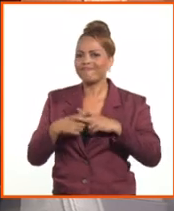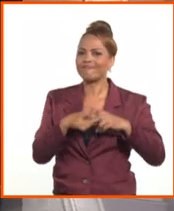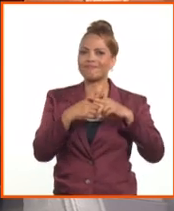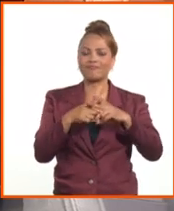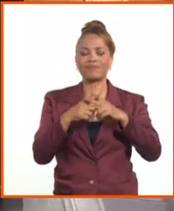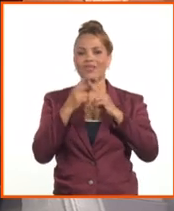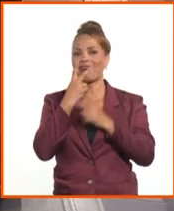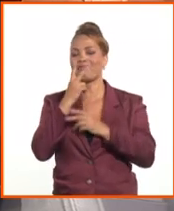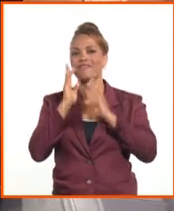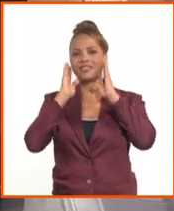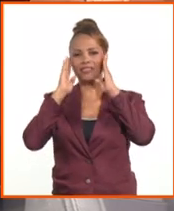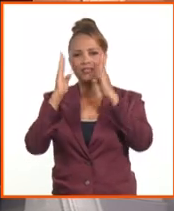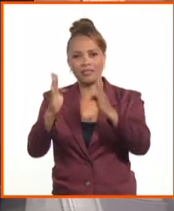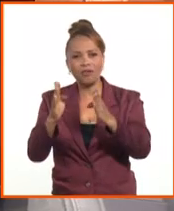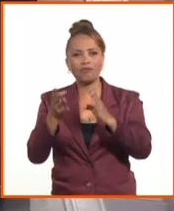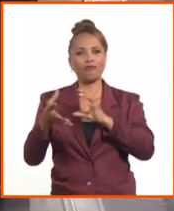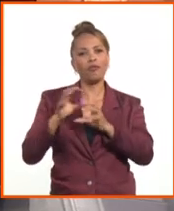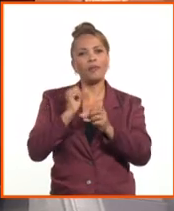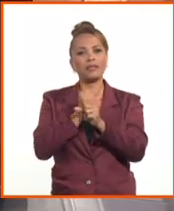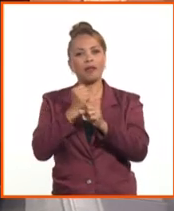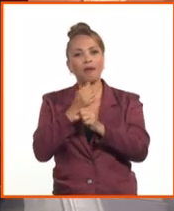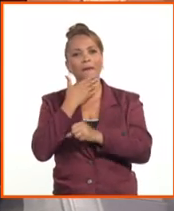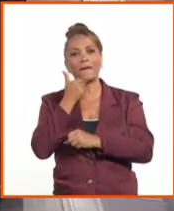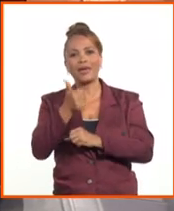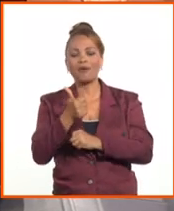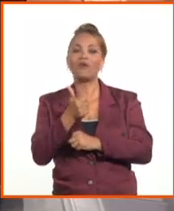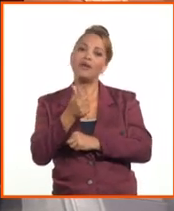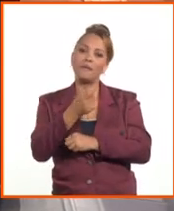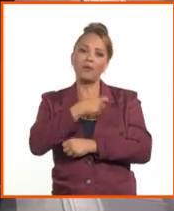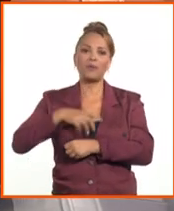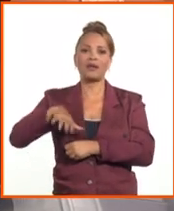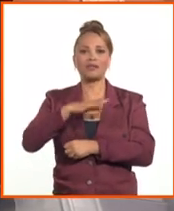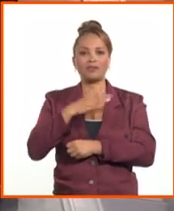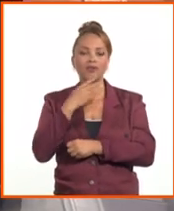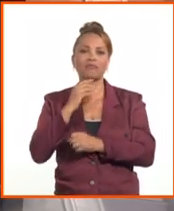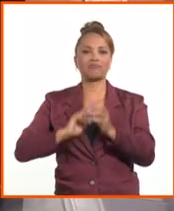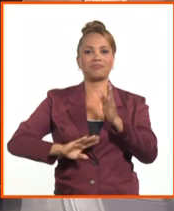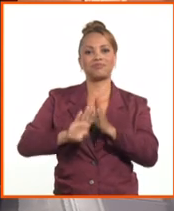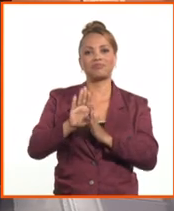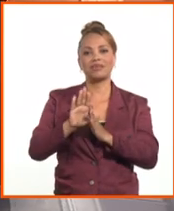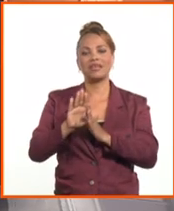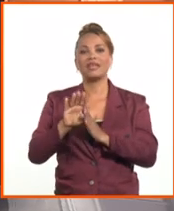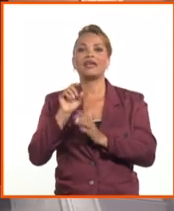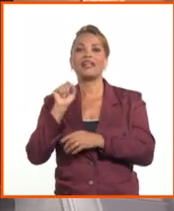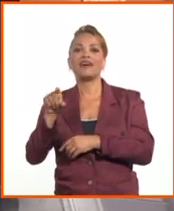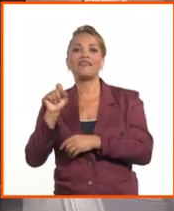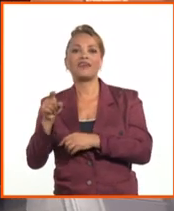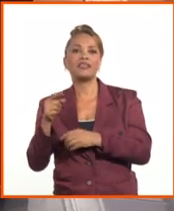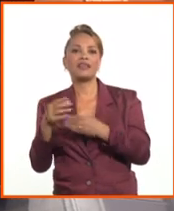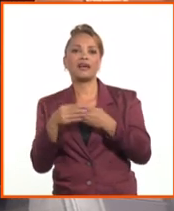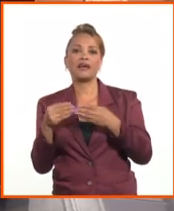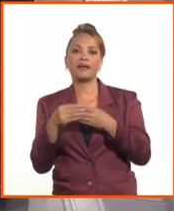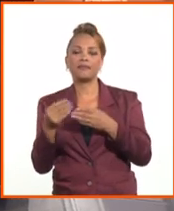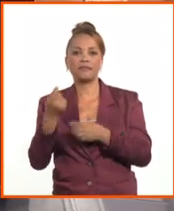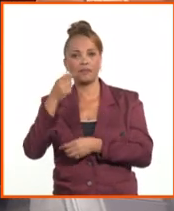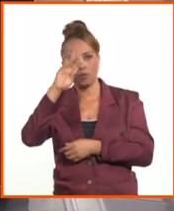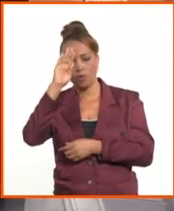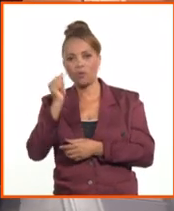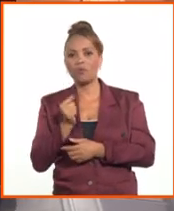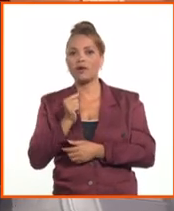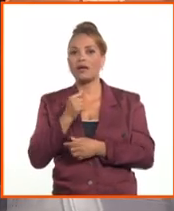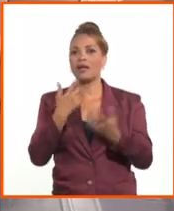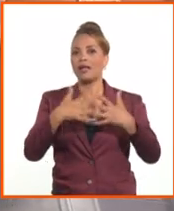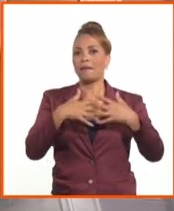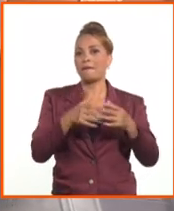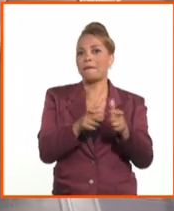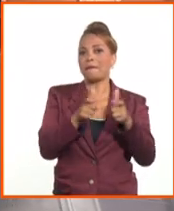estratégica en ese sentido, a eso responden las medidas que hemos aprobado también, al incremento de la oferta en peso, a una mayor participación de los productores nacionales,